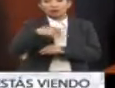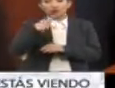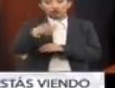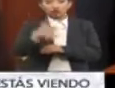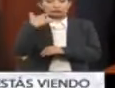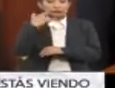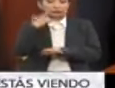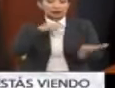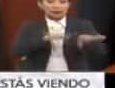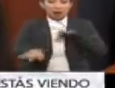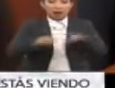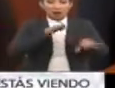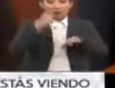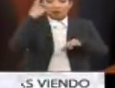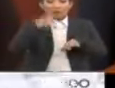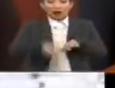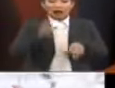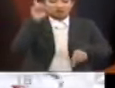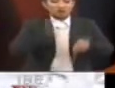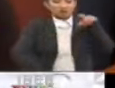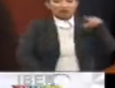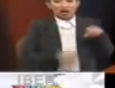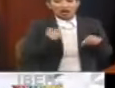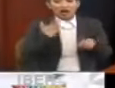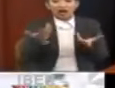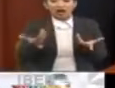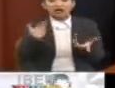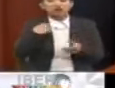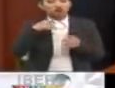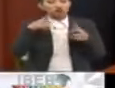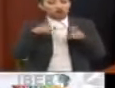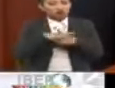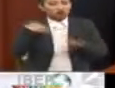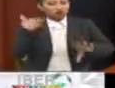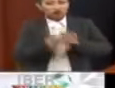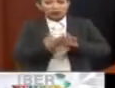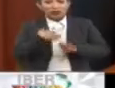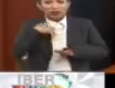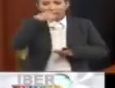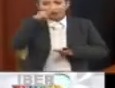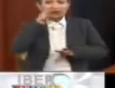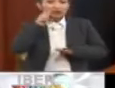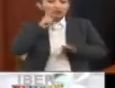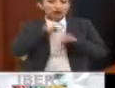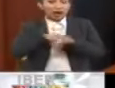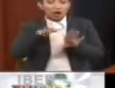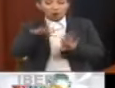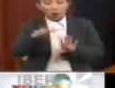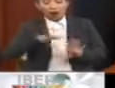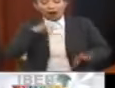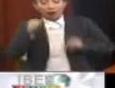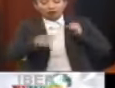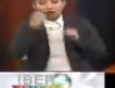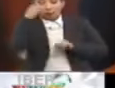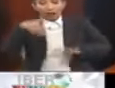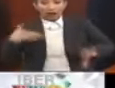su esfuerzo para terminar el uso de la violencia como arma de guerra y